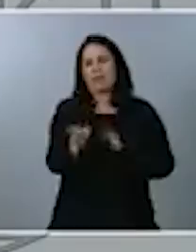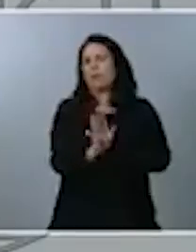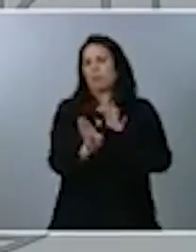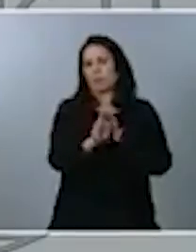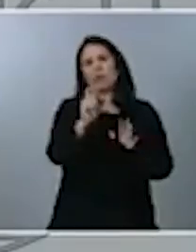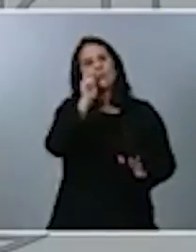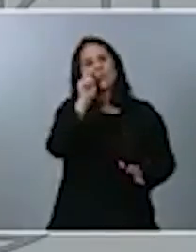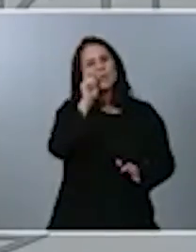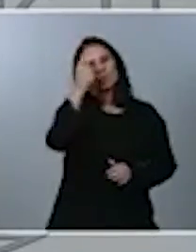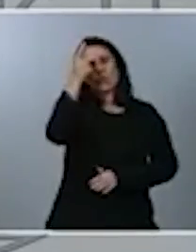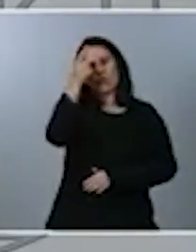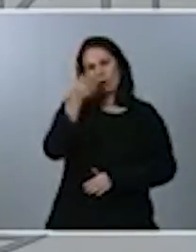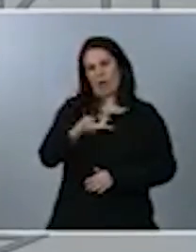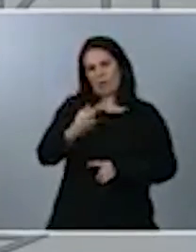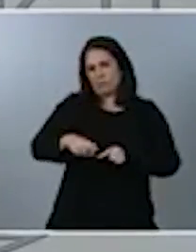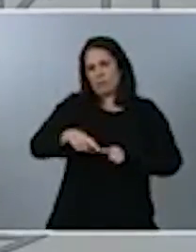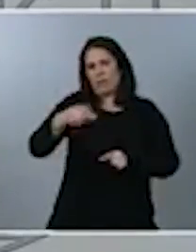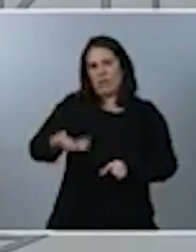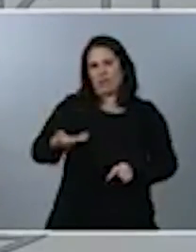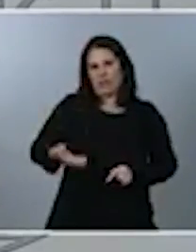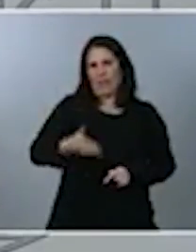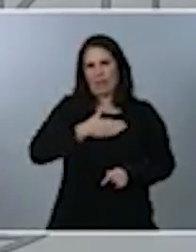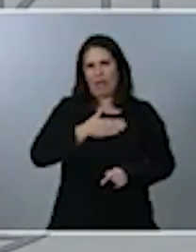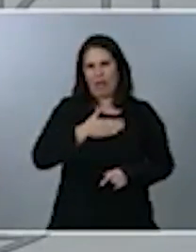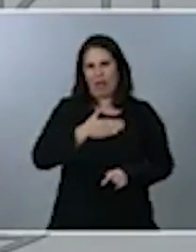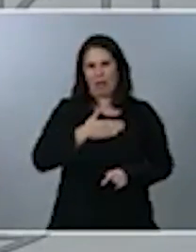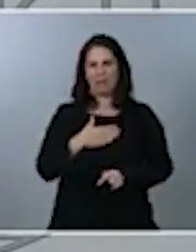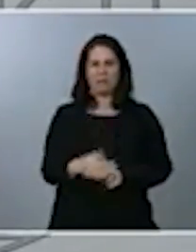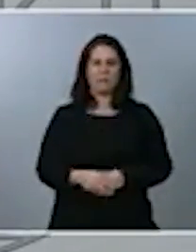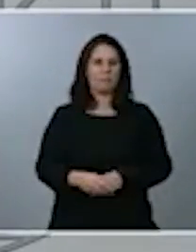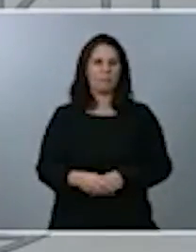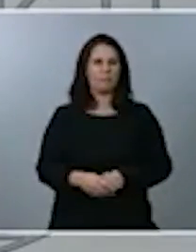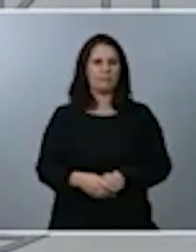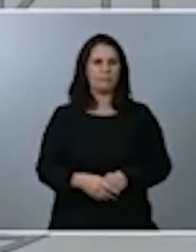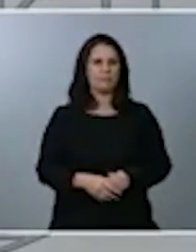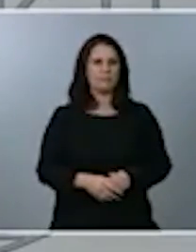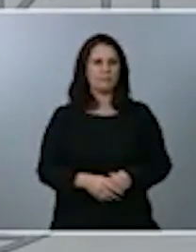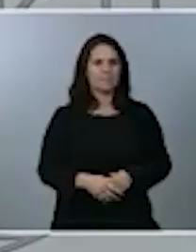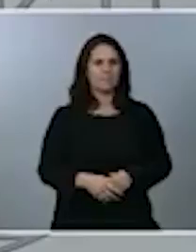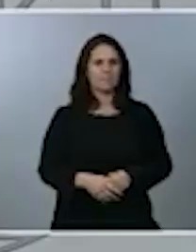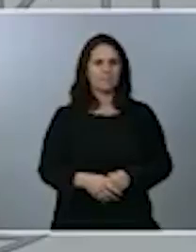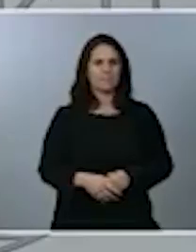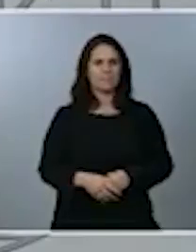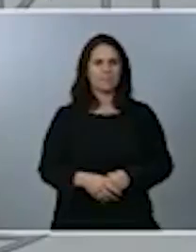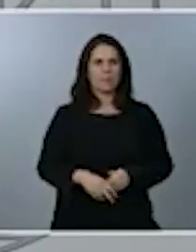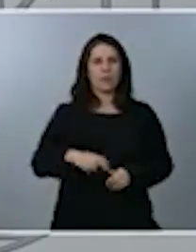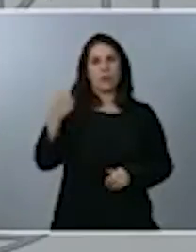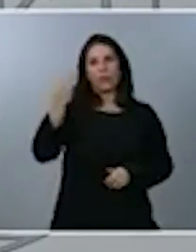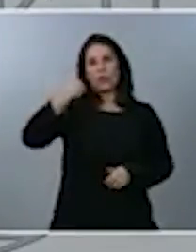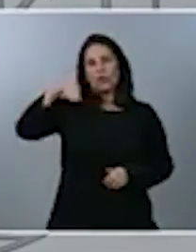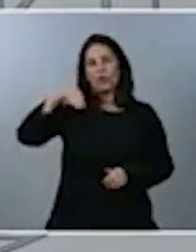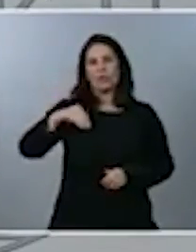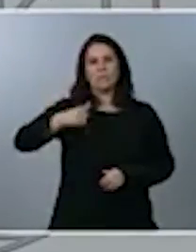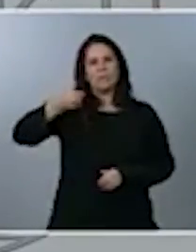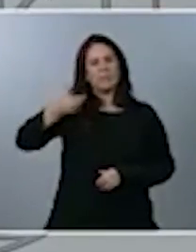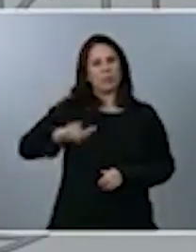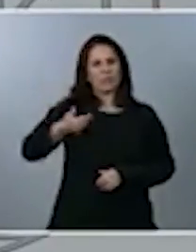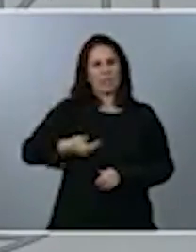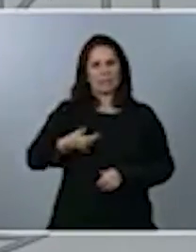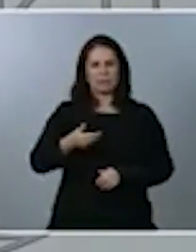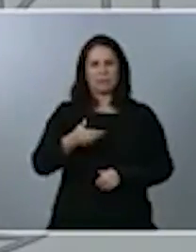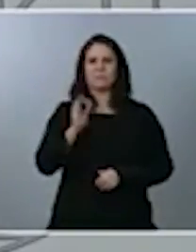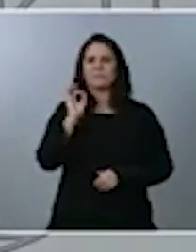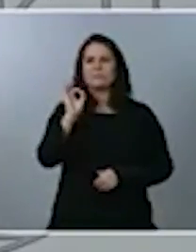imprescindible, esencial en nuestra actividad. Otro de los incrementos en las partidas de gasto más relevantes es el relativo a